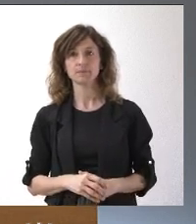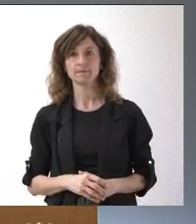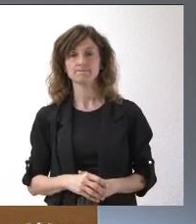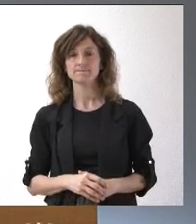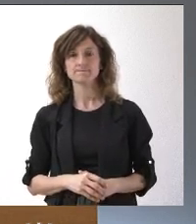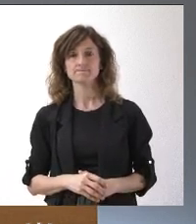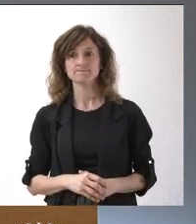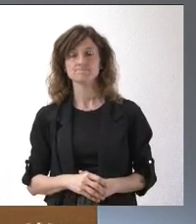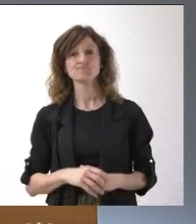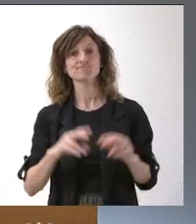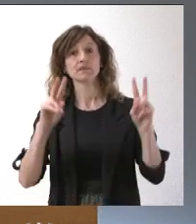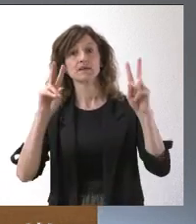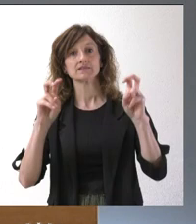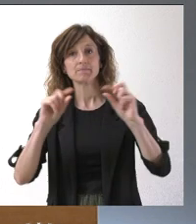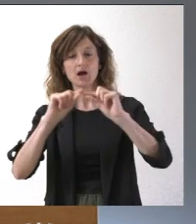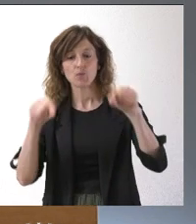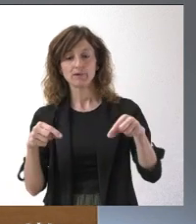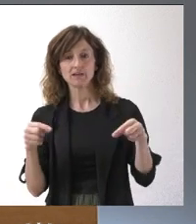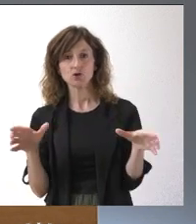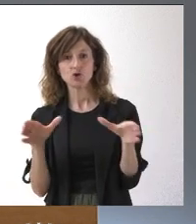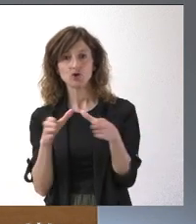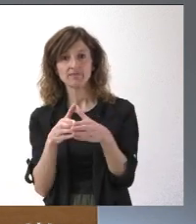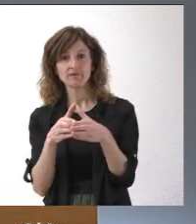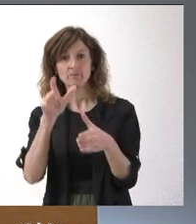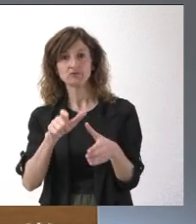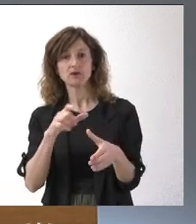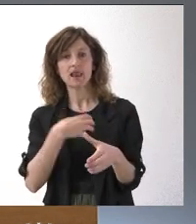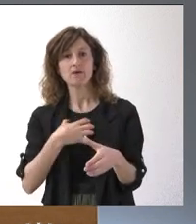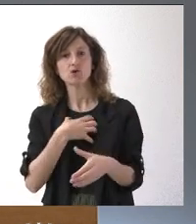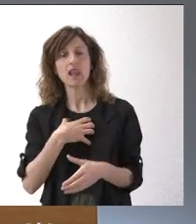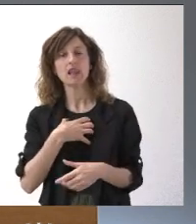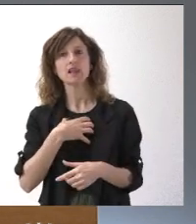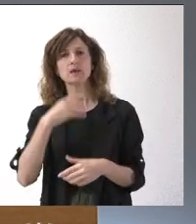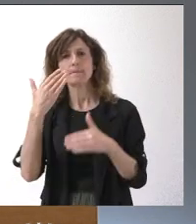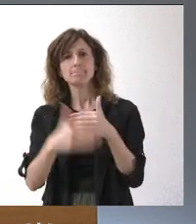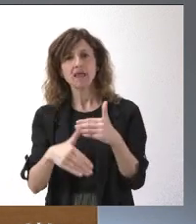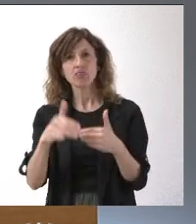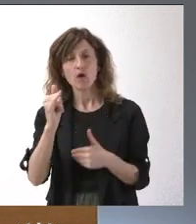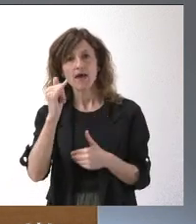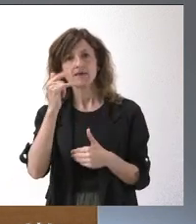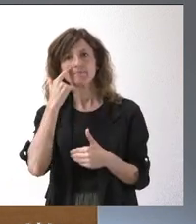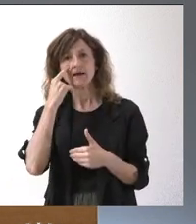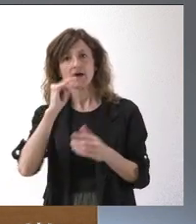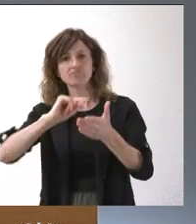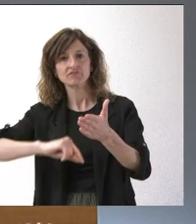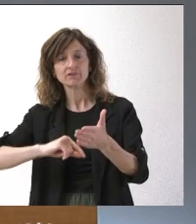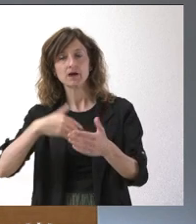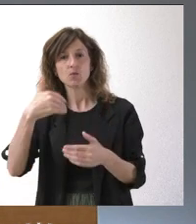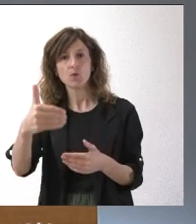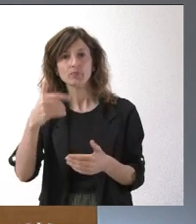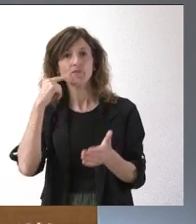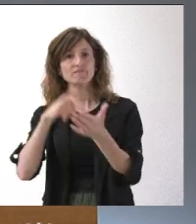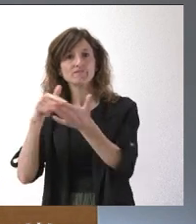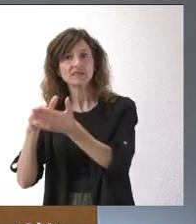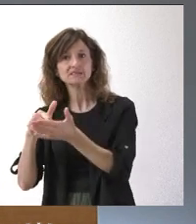Sí, sobre el convenio colectivo del personal laboral, me gustaría saber qué plazo tienen también para poderlo rubricar. Pone que en próximas fechas.